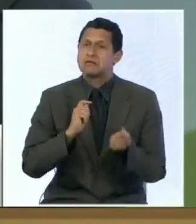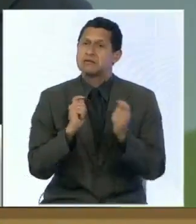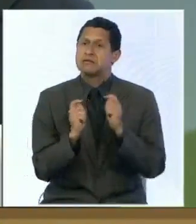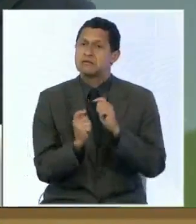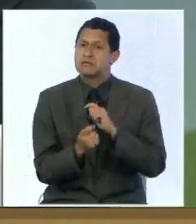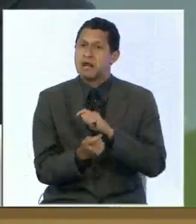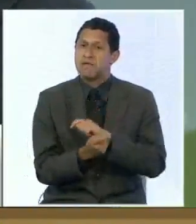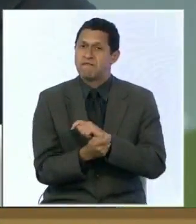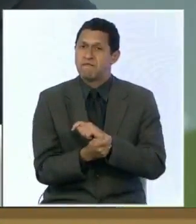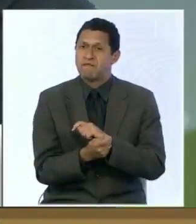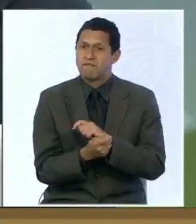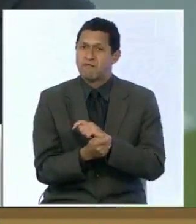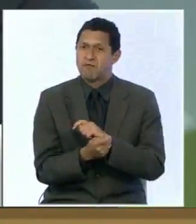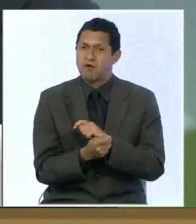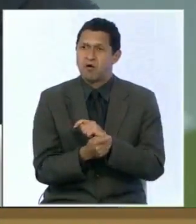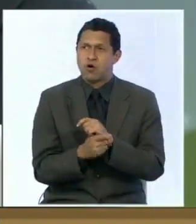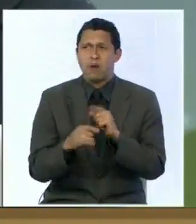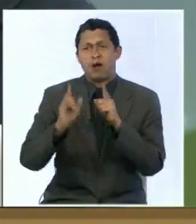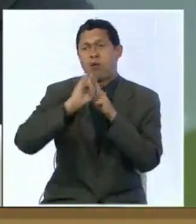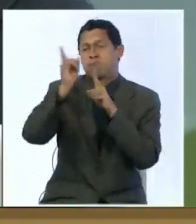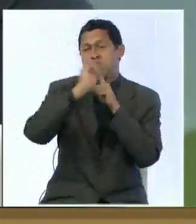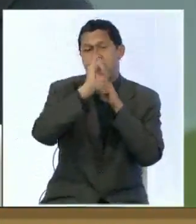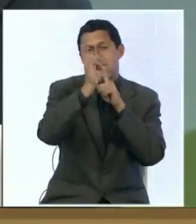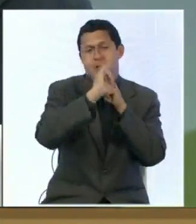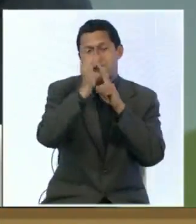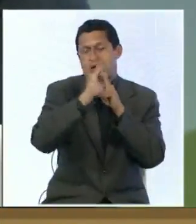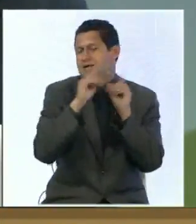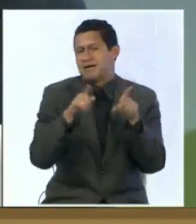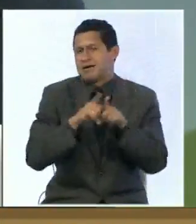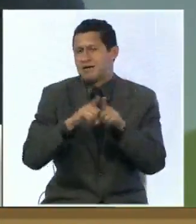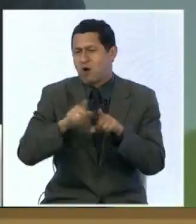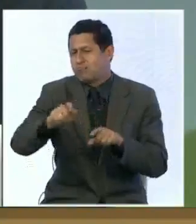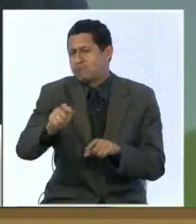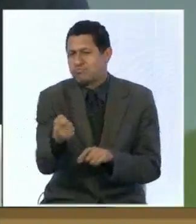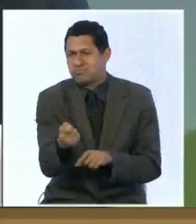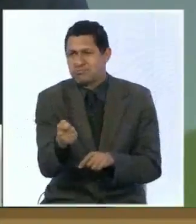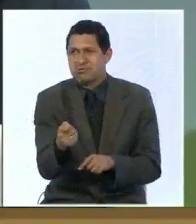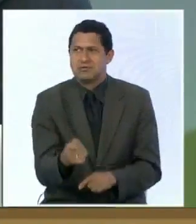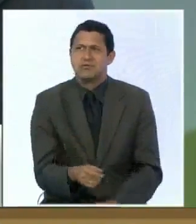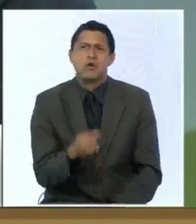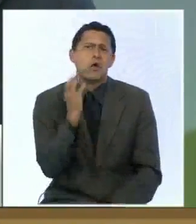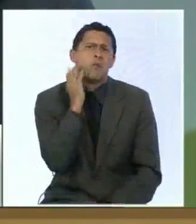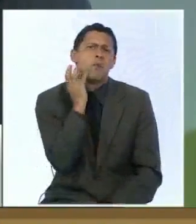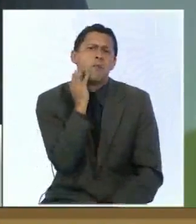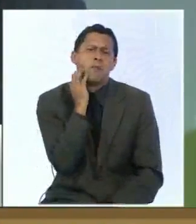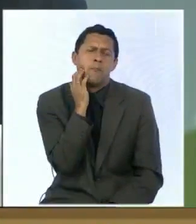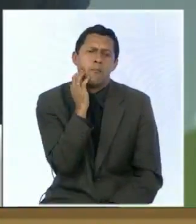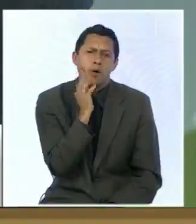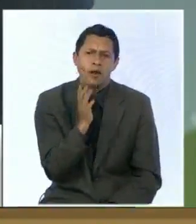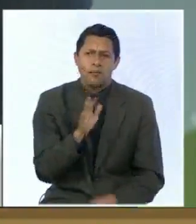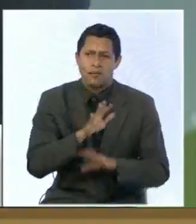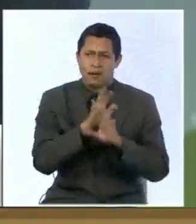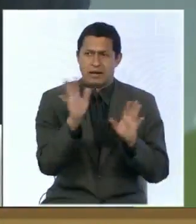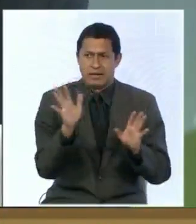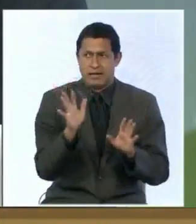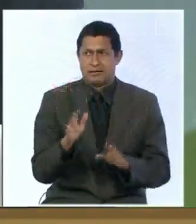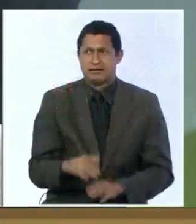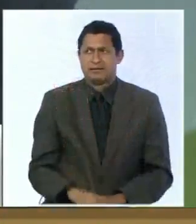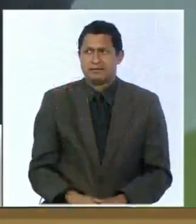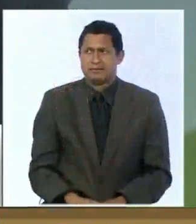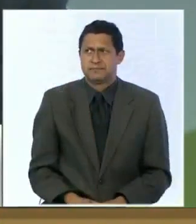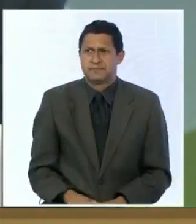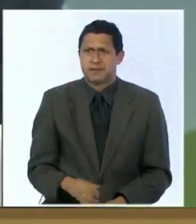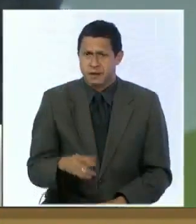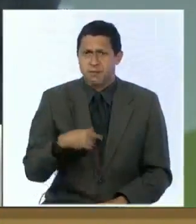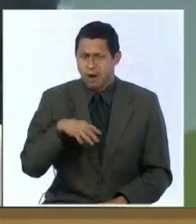como una especie de radio que se enciende es como cuando tú, para ser un poco más gráfico y aterrizar el tema y que la